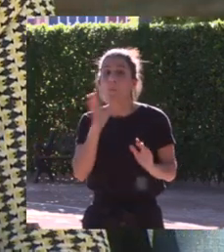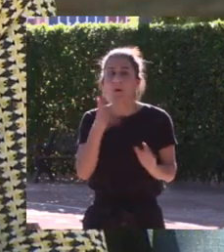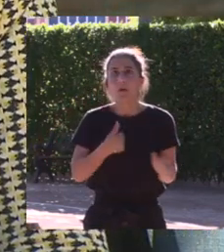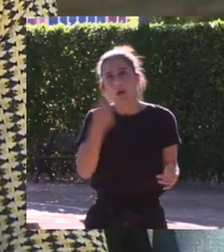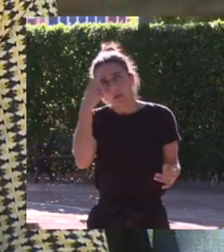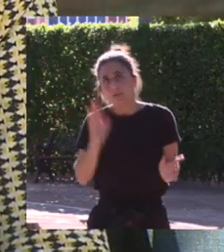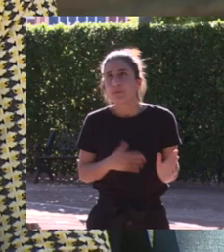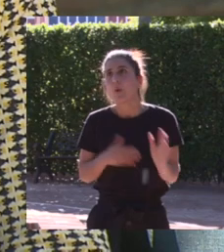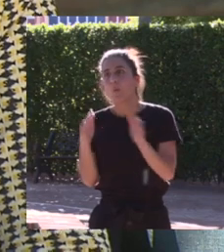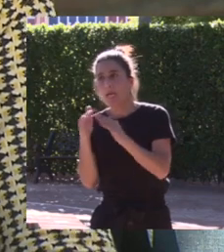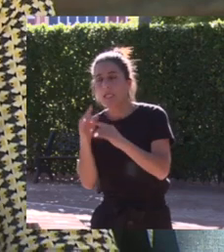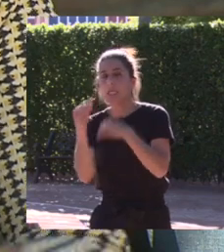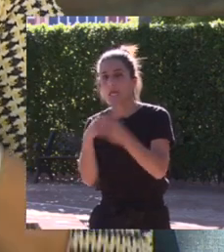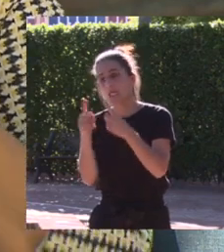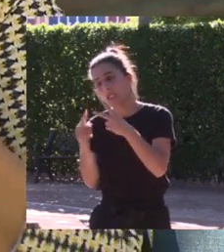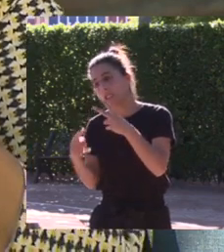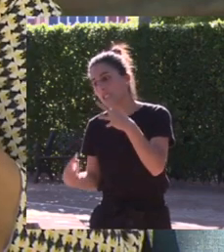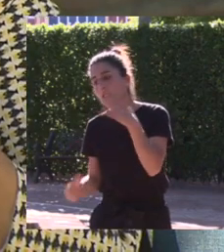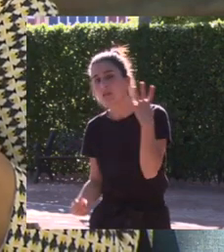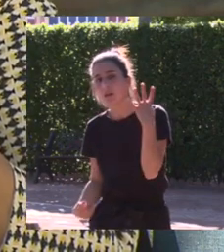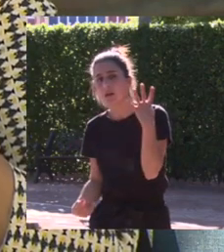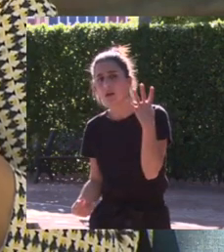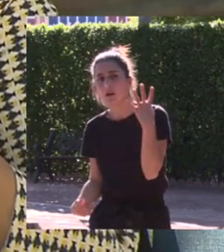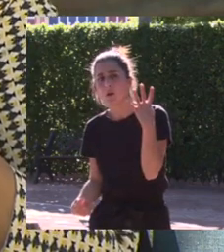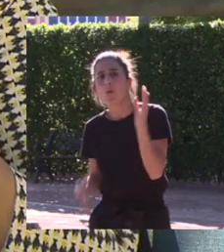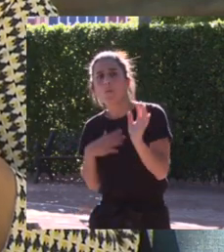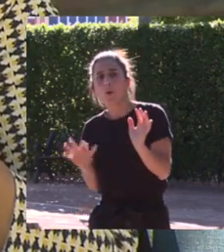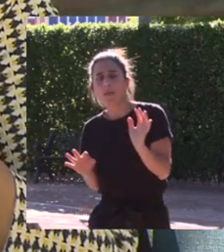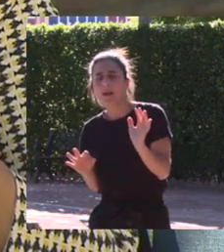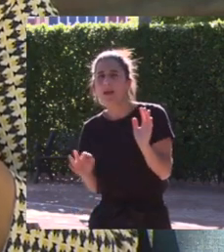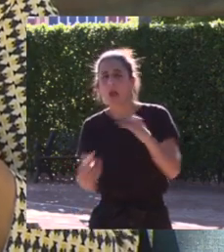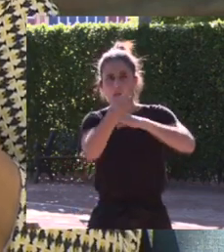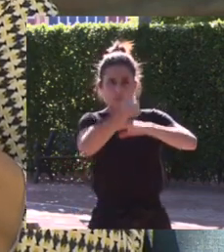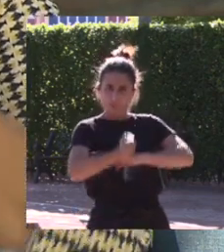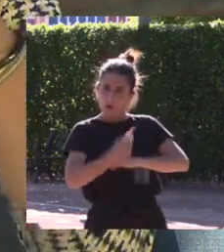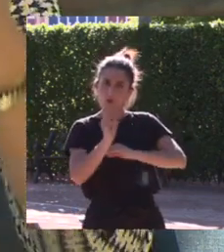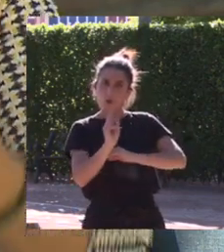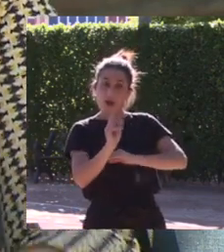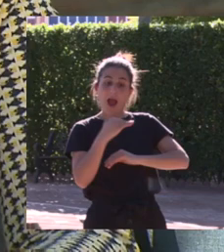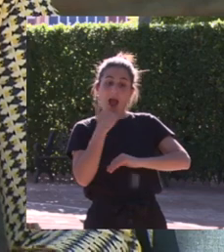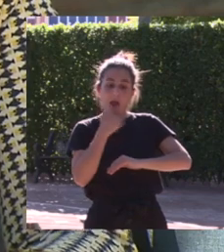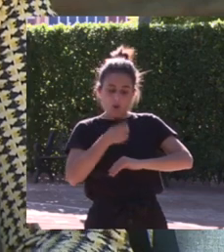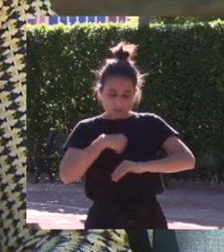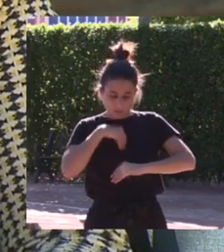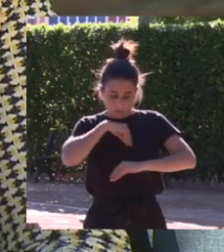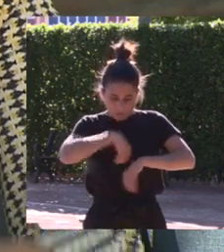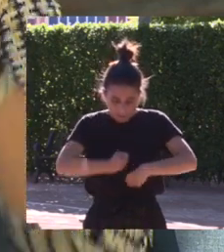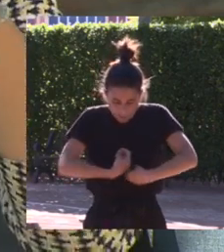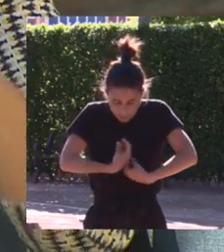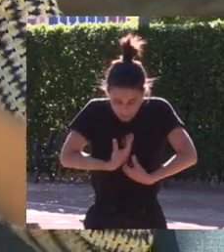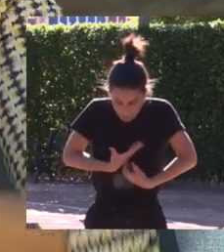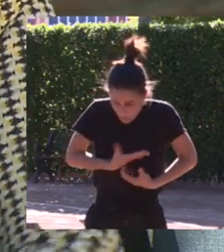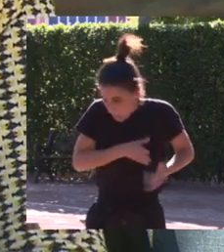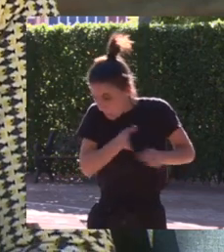pendientes de lo que tenemos que hacer a lo mejor no porque nadie nos lo exija a lo mejor es algo que sale de nosotras mismas